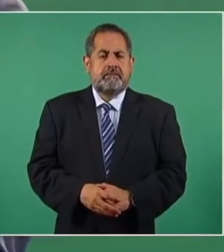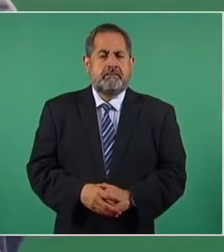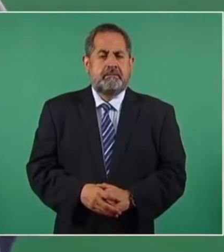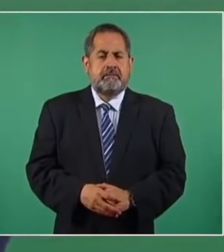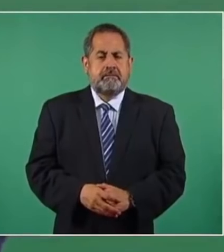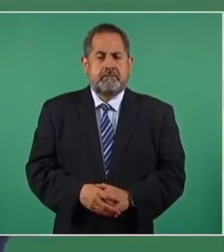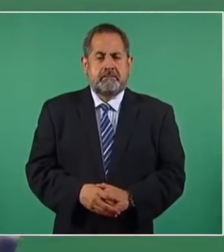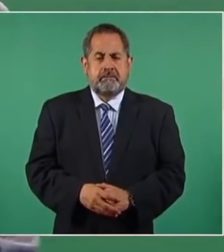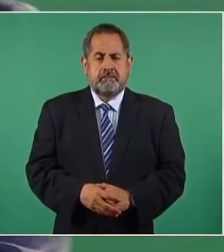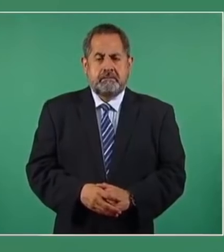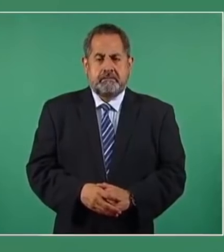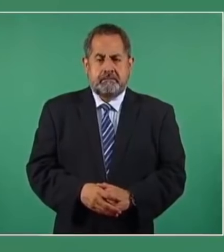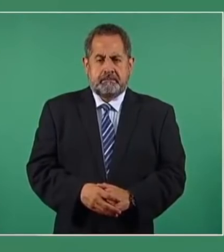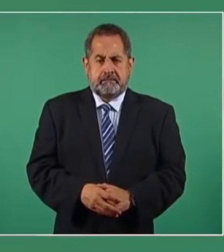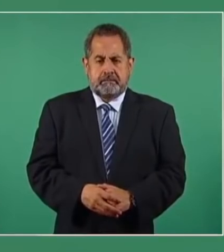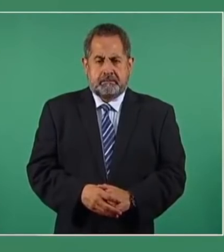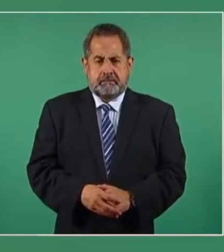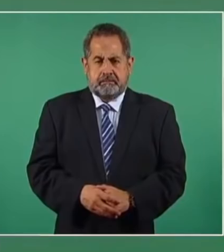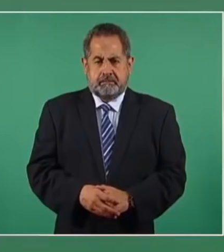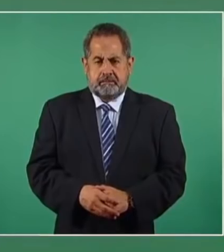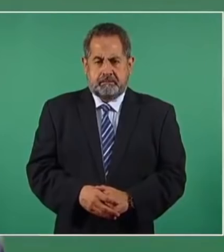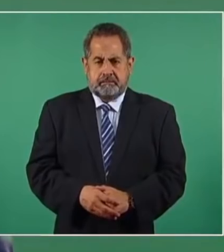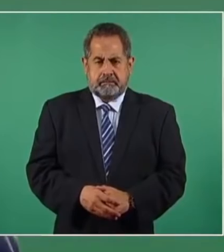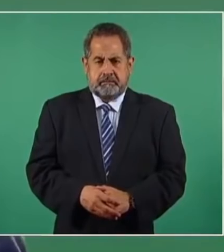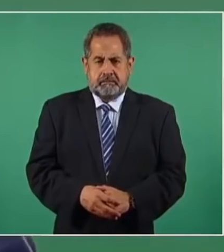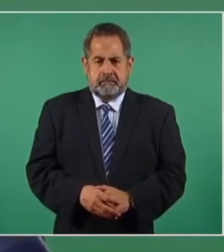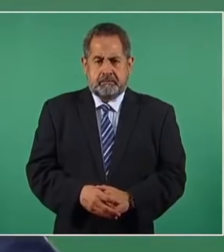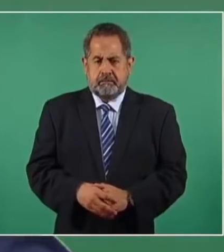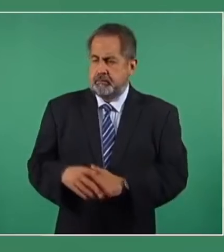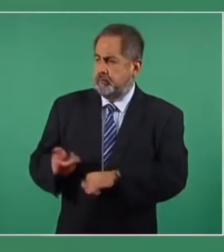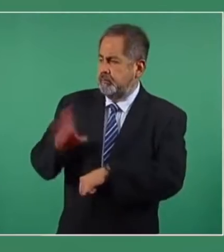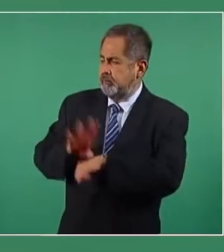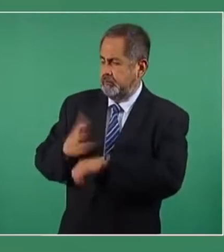riendo ahora? ¿Por qué está enojado? Es mi día de descanso.